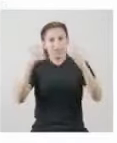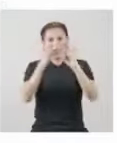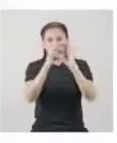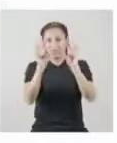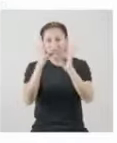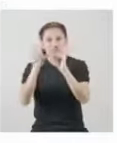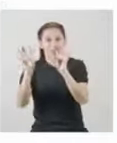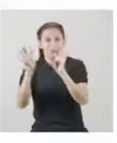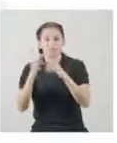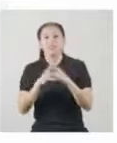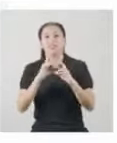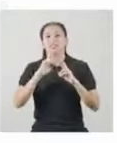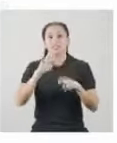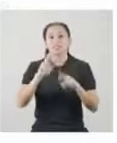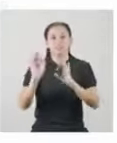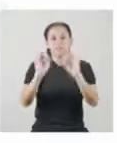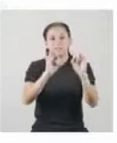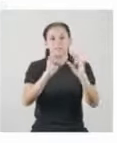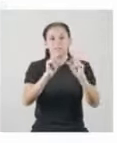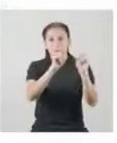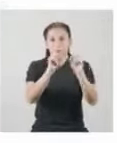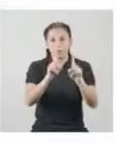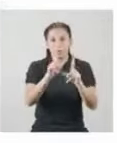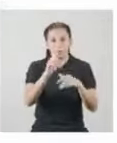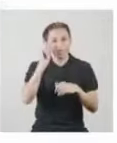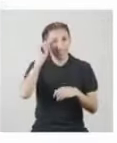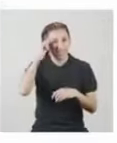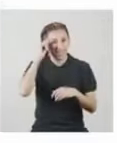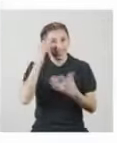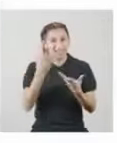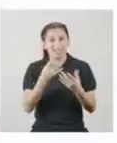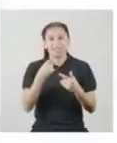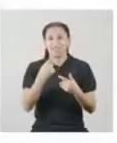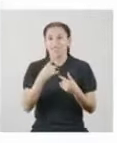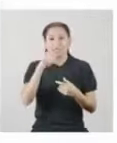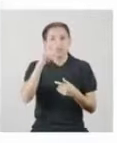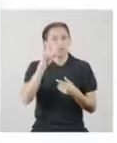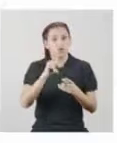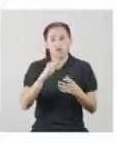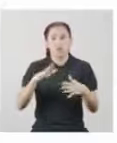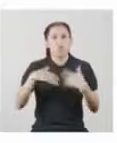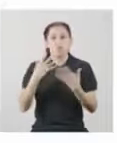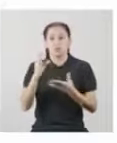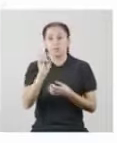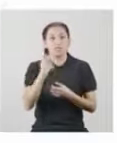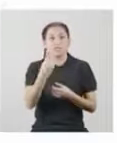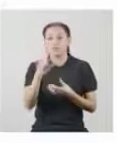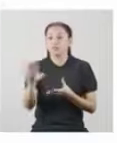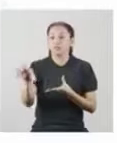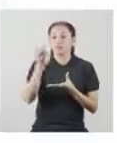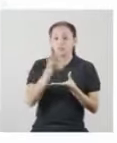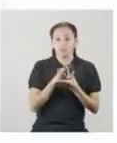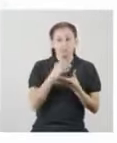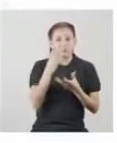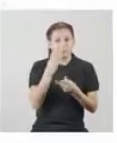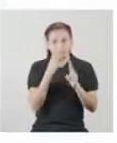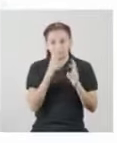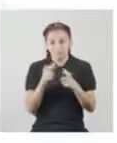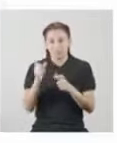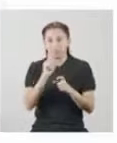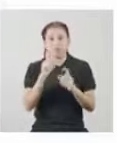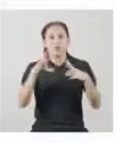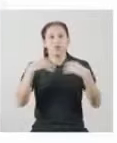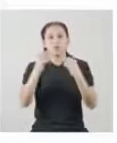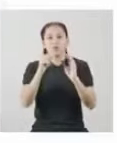una gran dispersión. Respondiendo a la pregunta de las ingenieras, se puede afirmar que no se tomará otra muestra respecto a las tallas de las